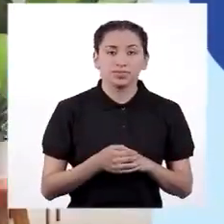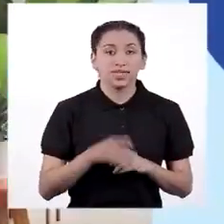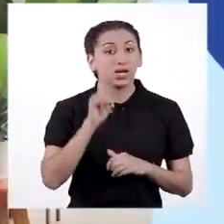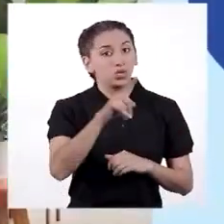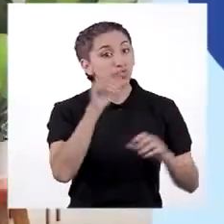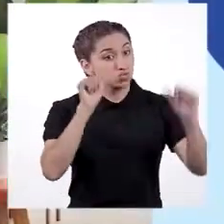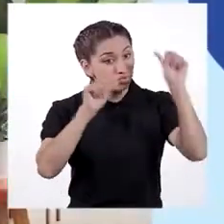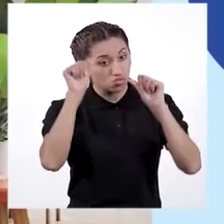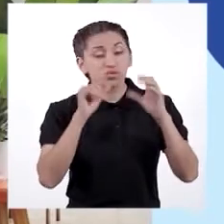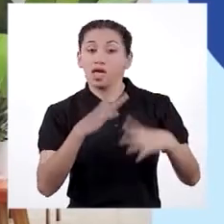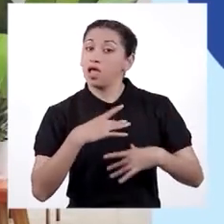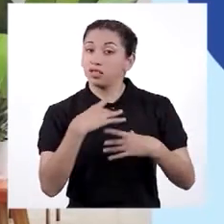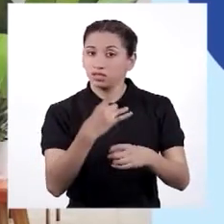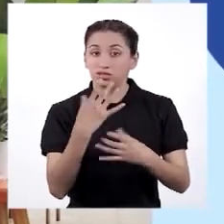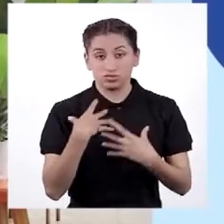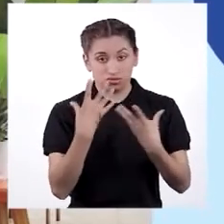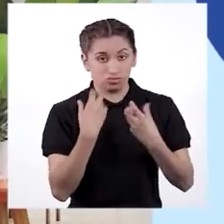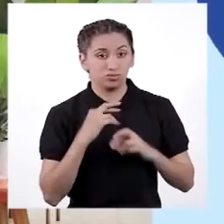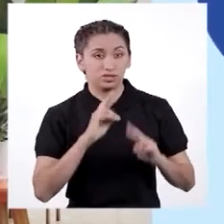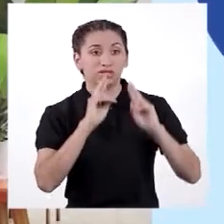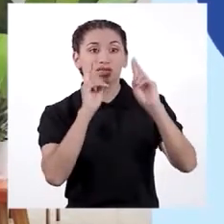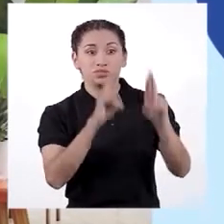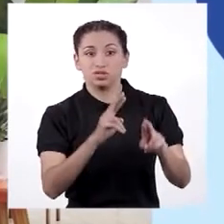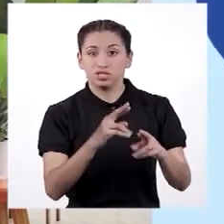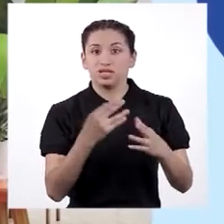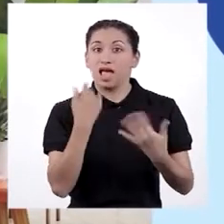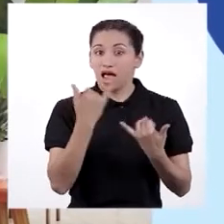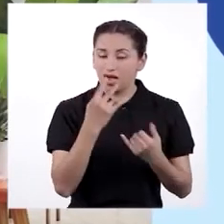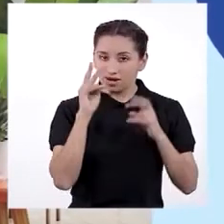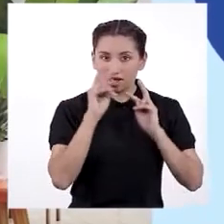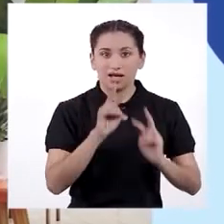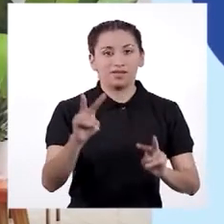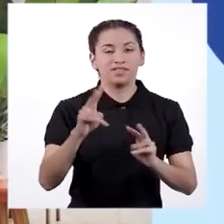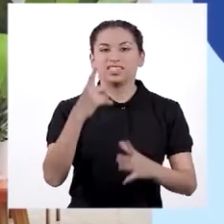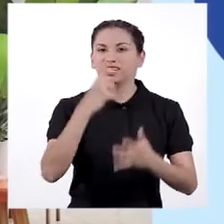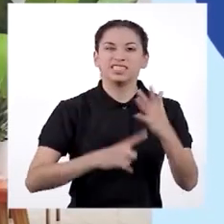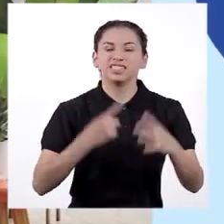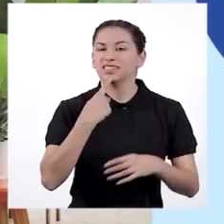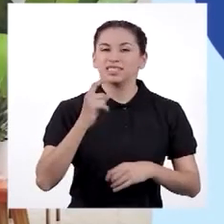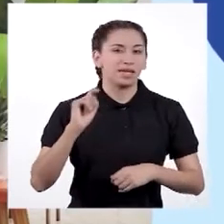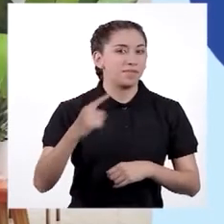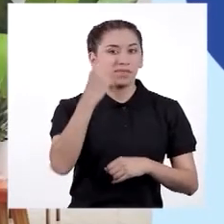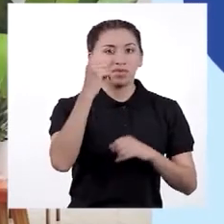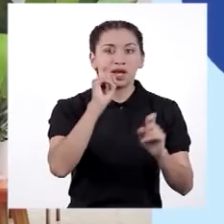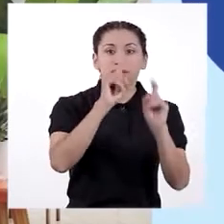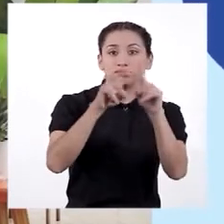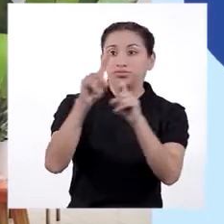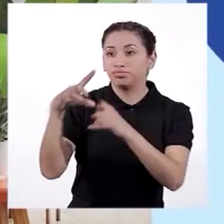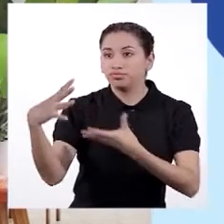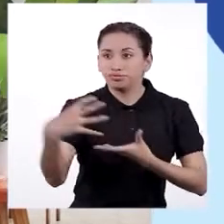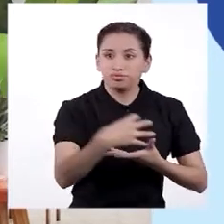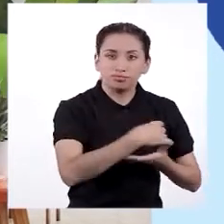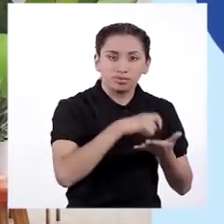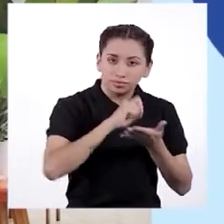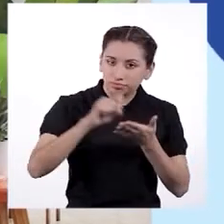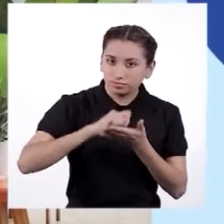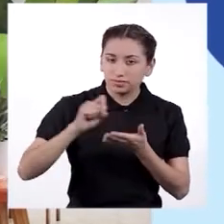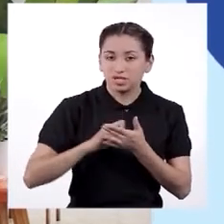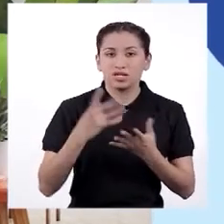es muy interesante, Romina. Y para responderla, vamos a ver lo que nos dice la primera encuesta nacional,